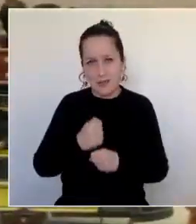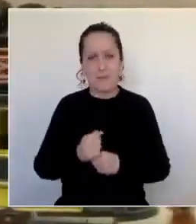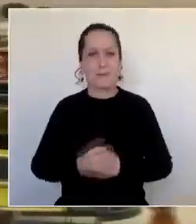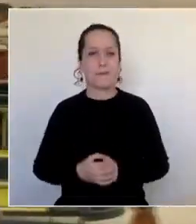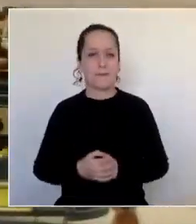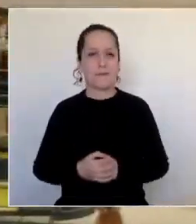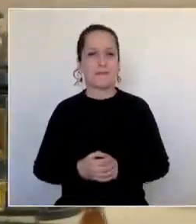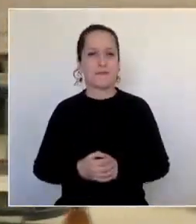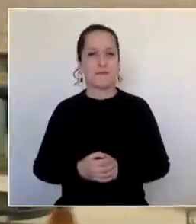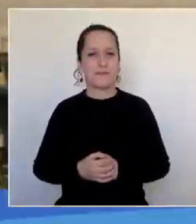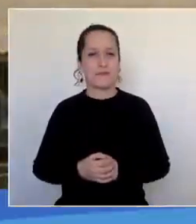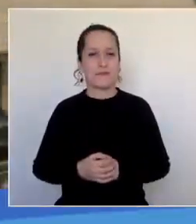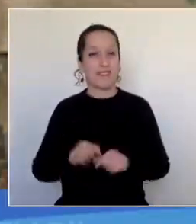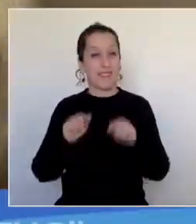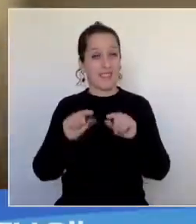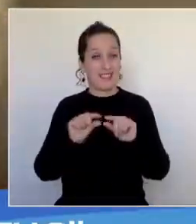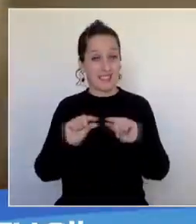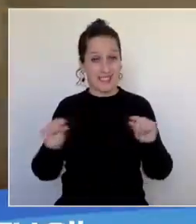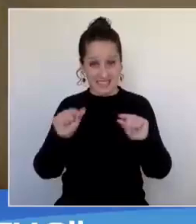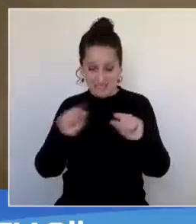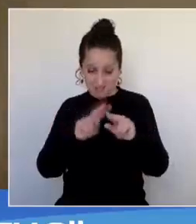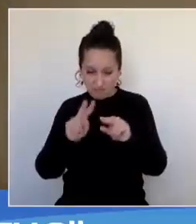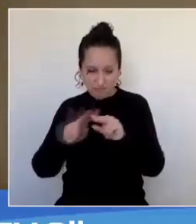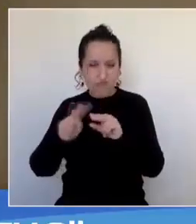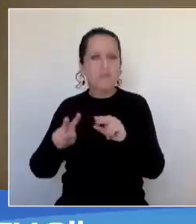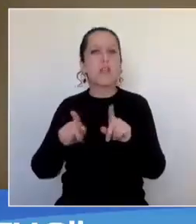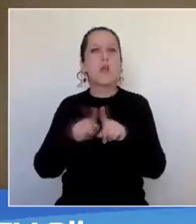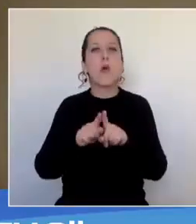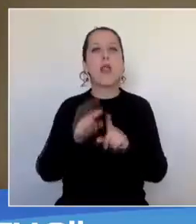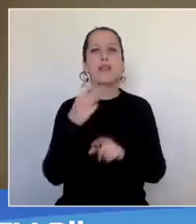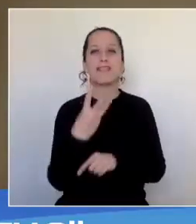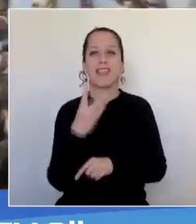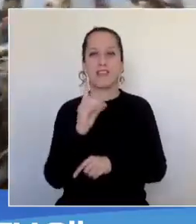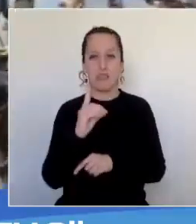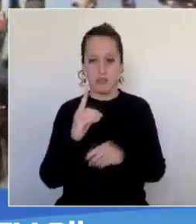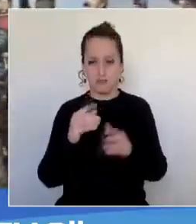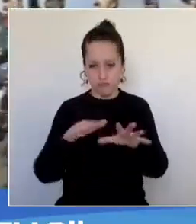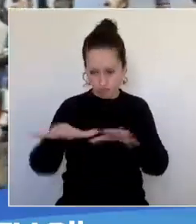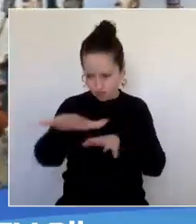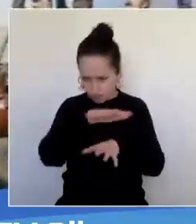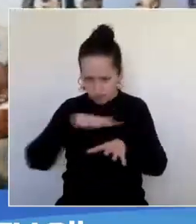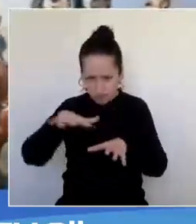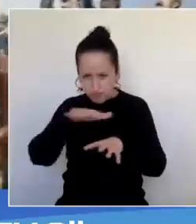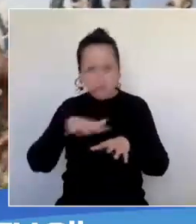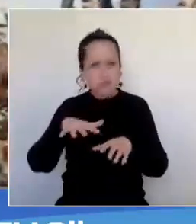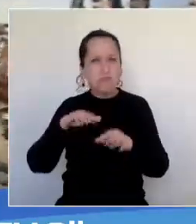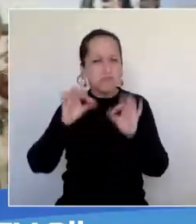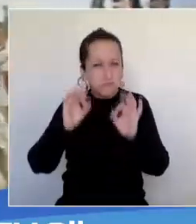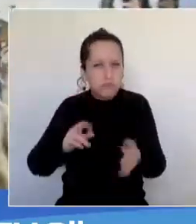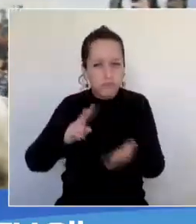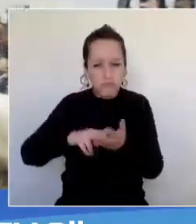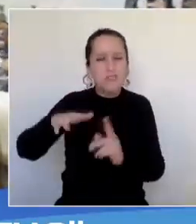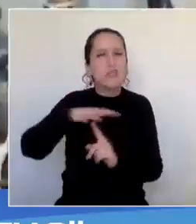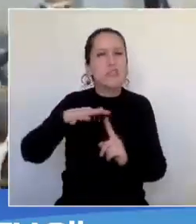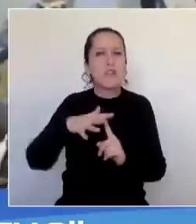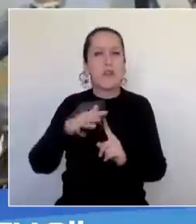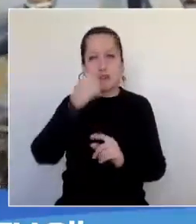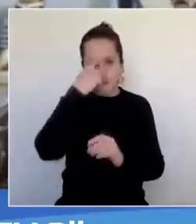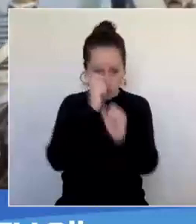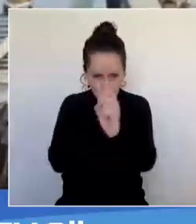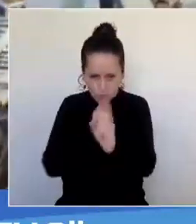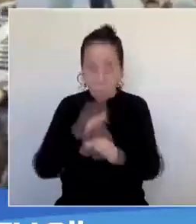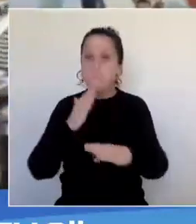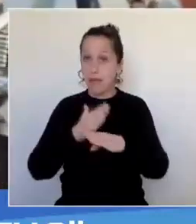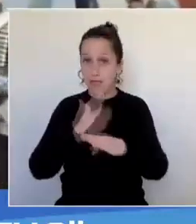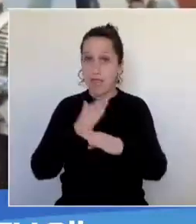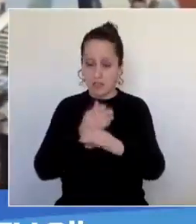Un diorama es una recreación tridimensional de una escena que la forman figuras talladas